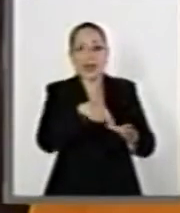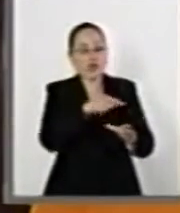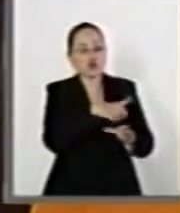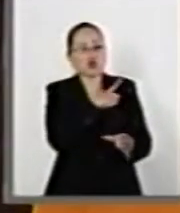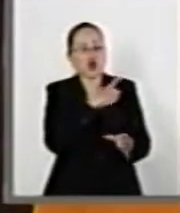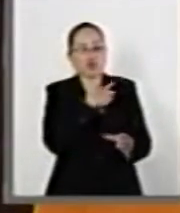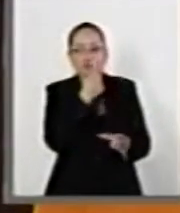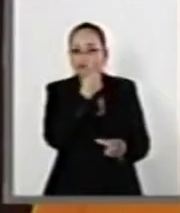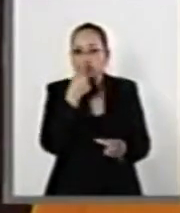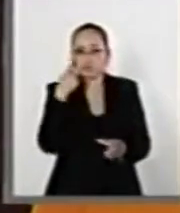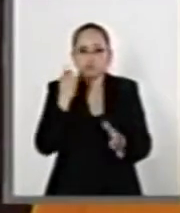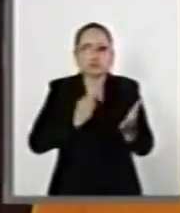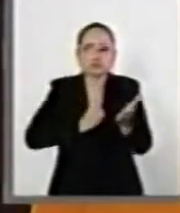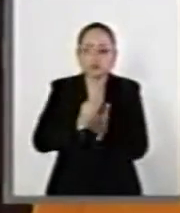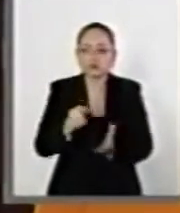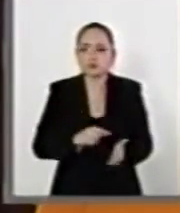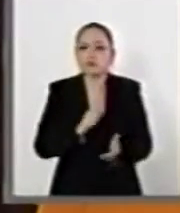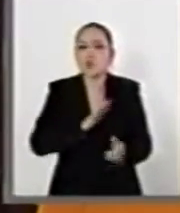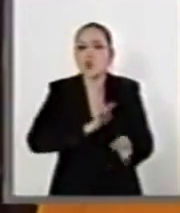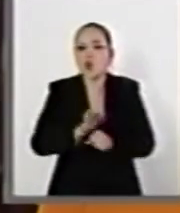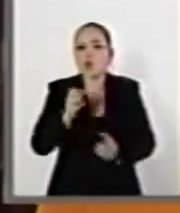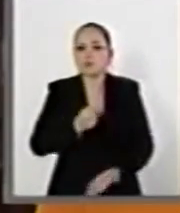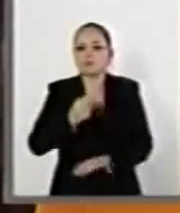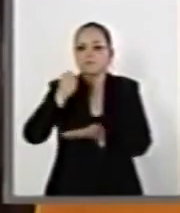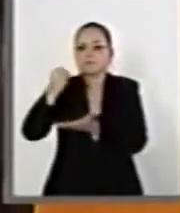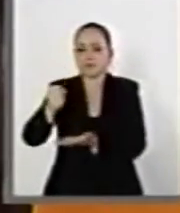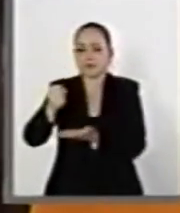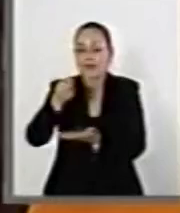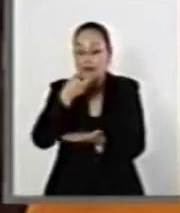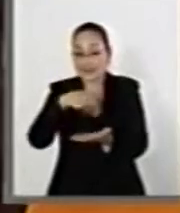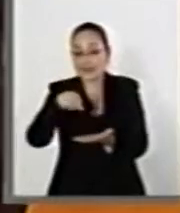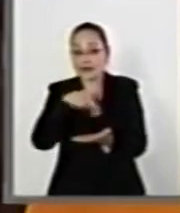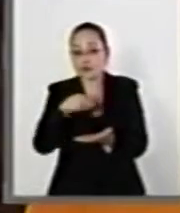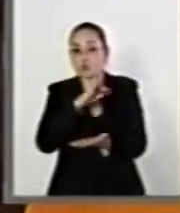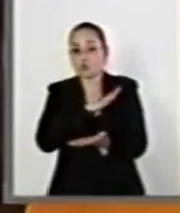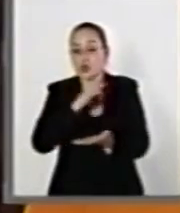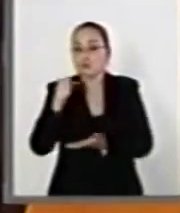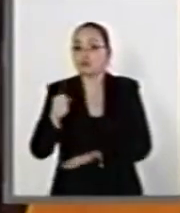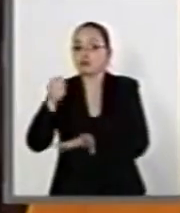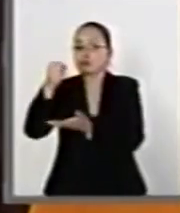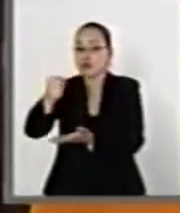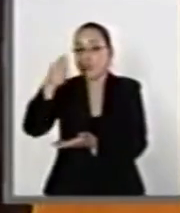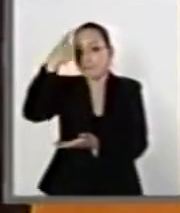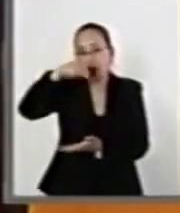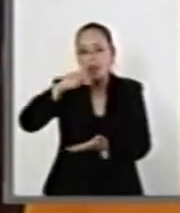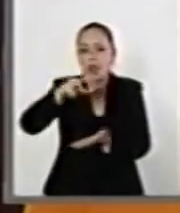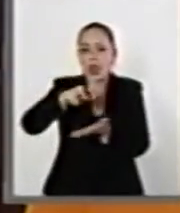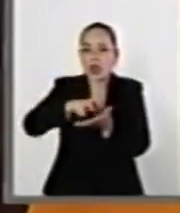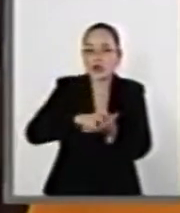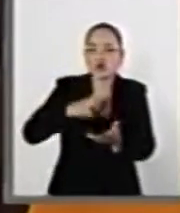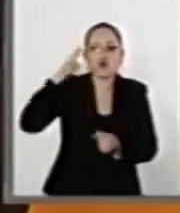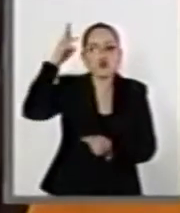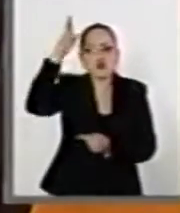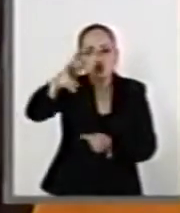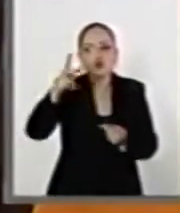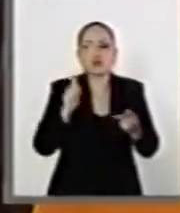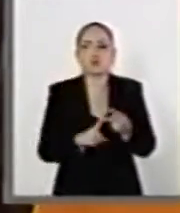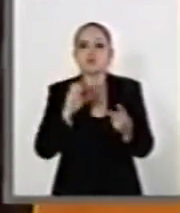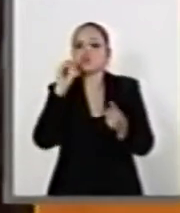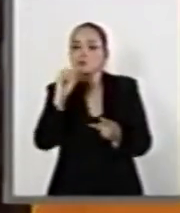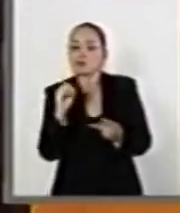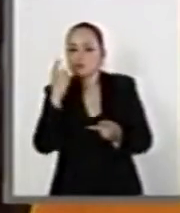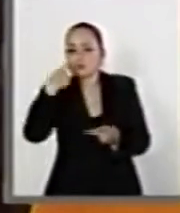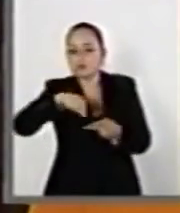vamos a ver que estos recursos van a ser destinados para el ahorro de largo plazo o para